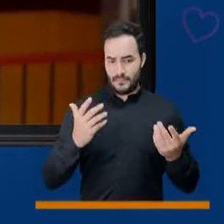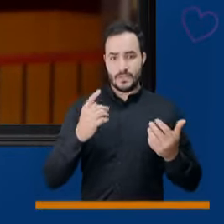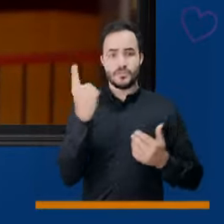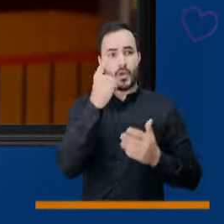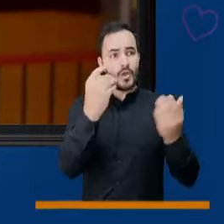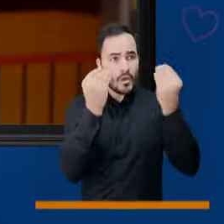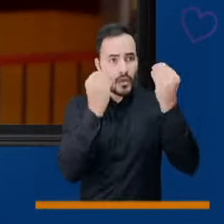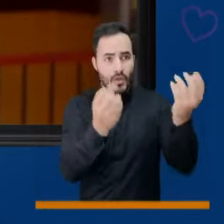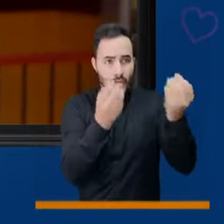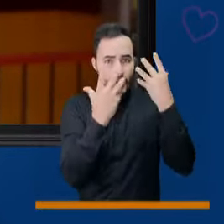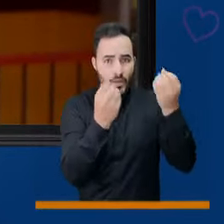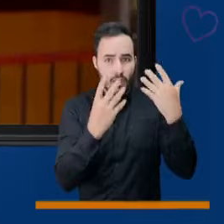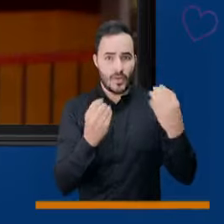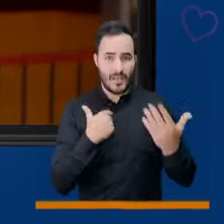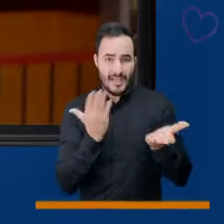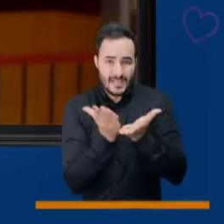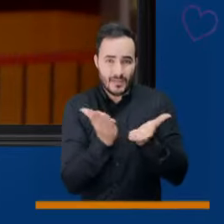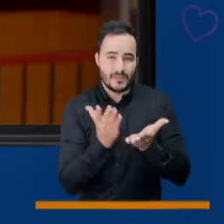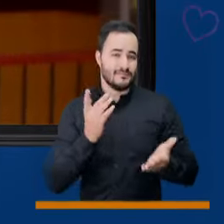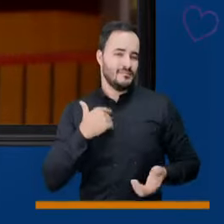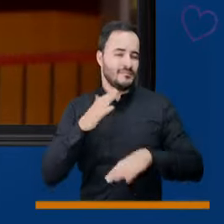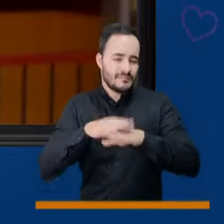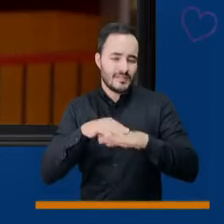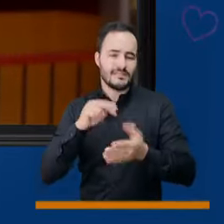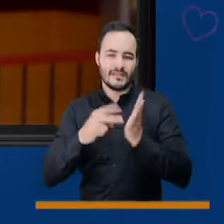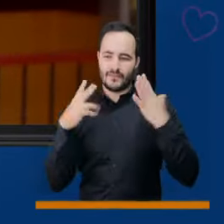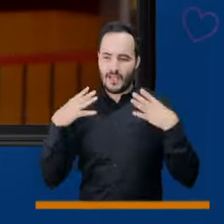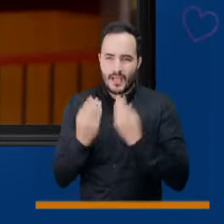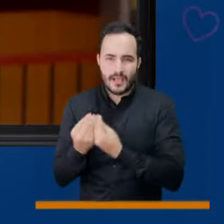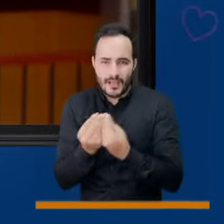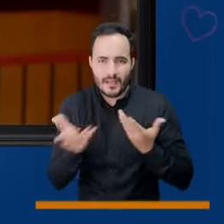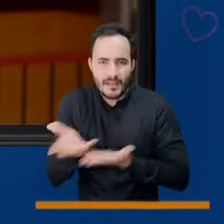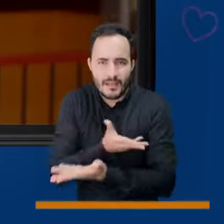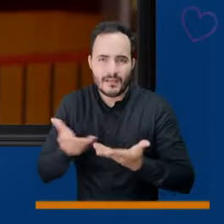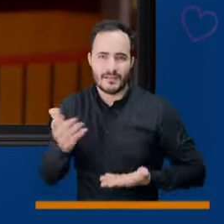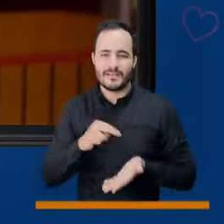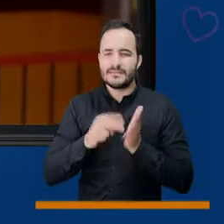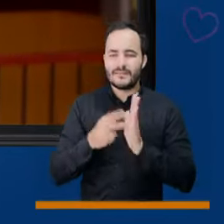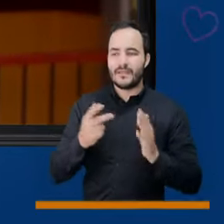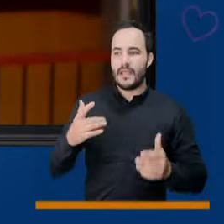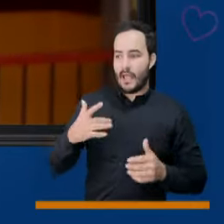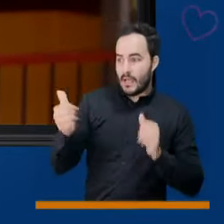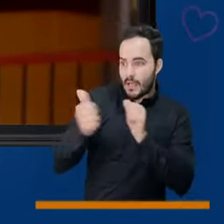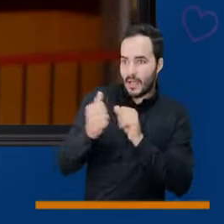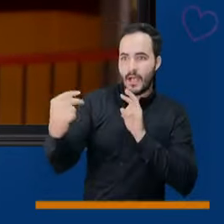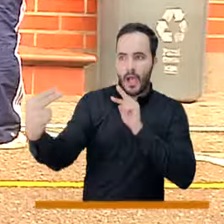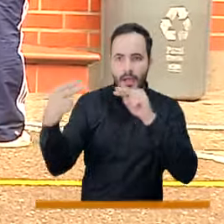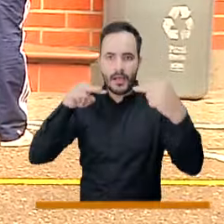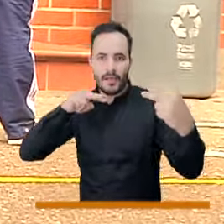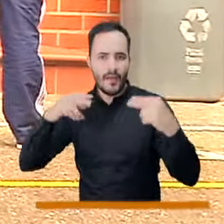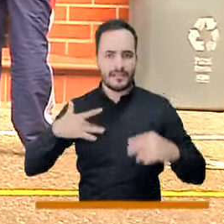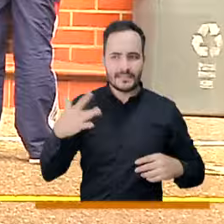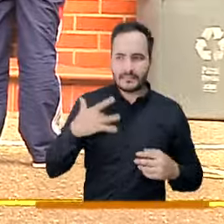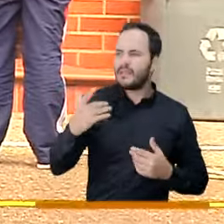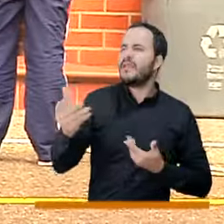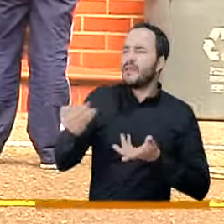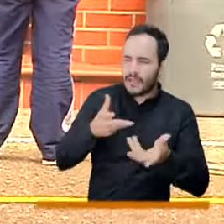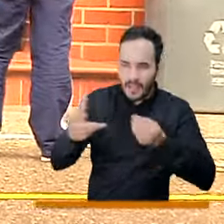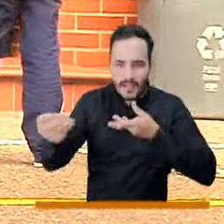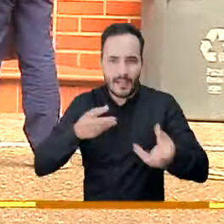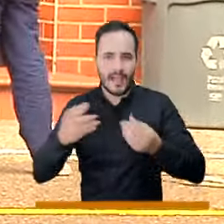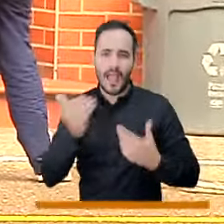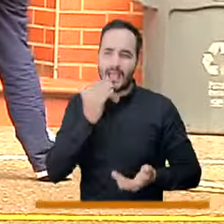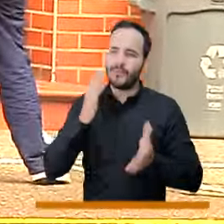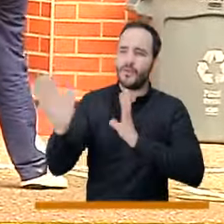solamente aprendizajes y contenidos, sino que la educación es convivencia, es verse con el otro, es sentir al otro,